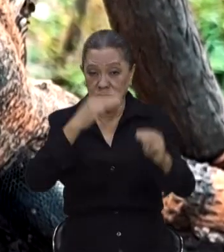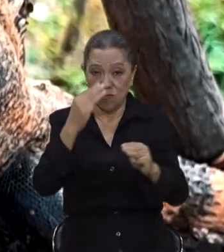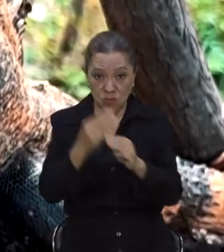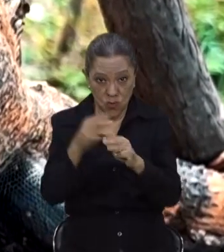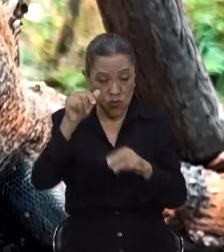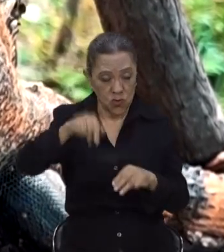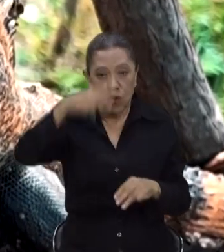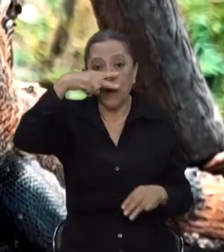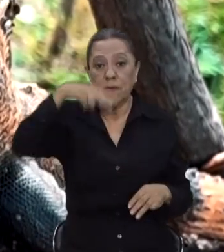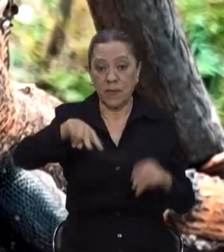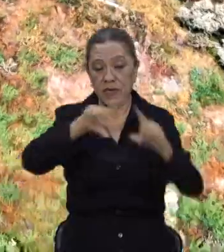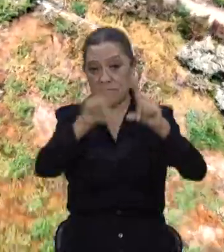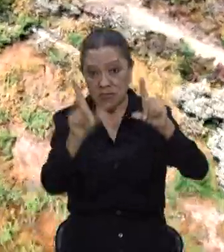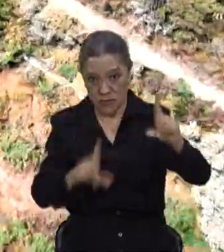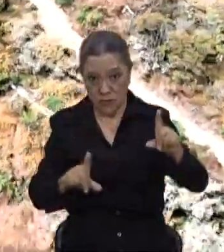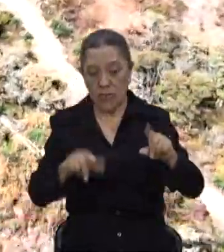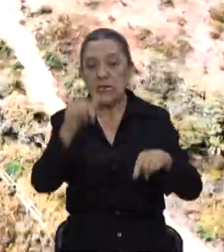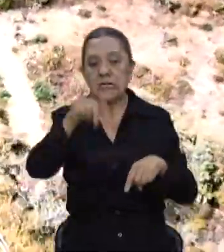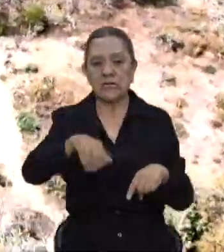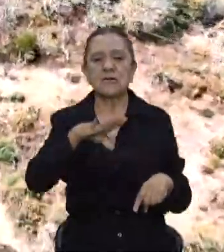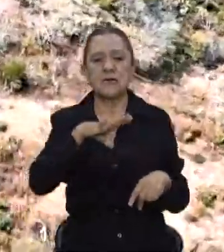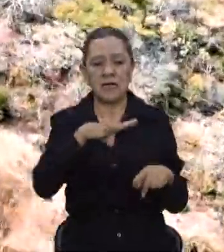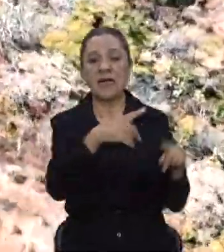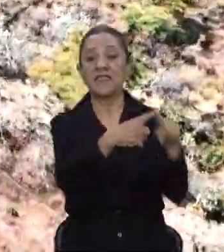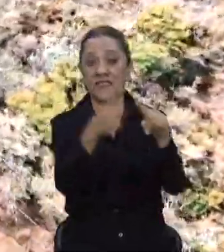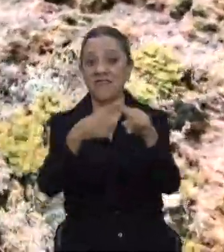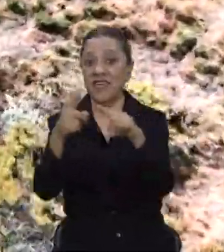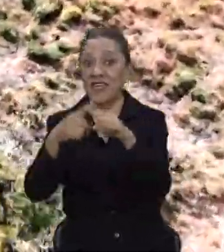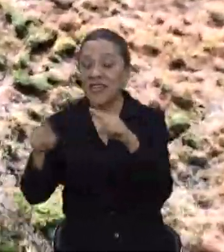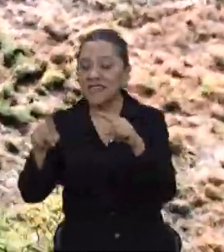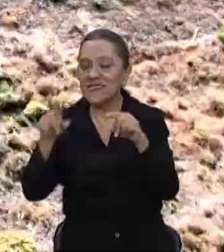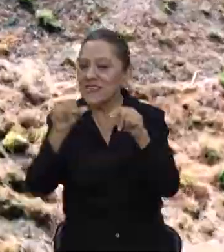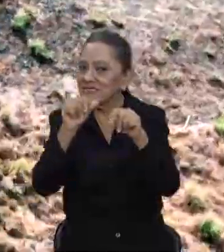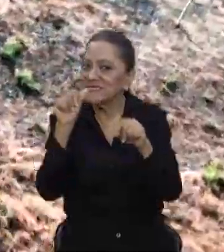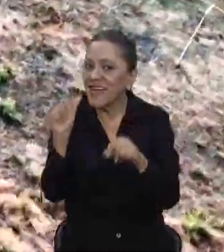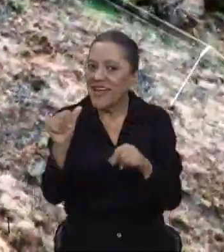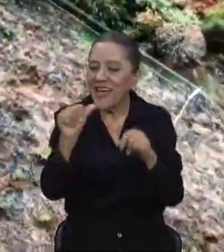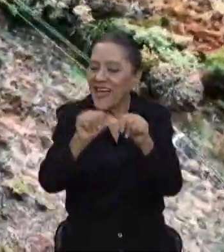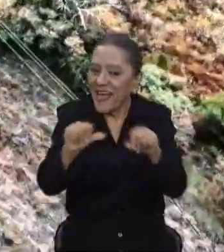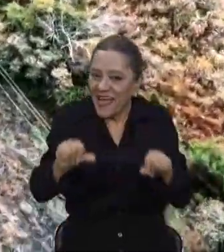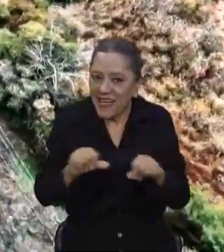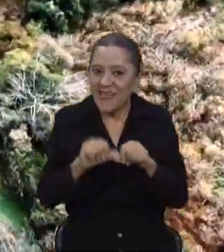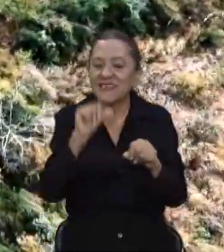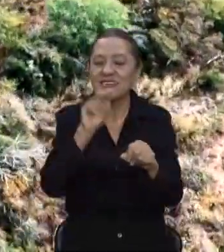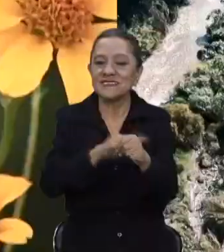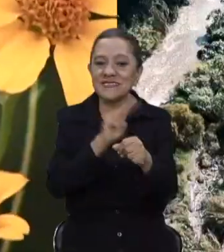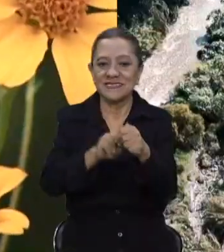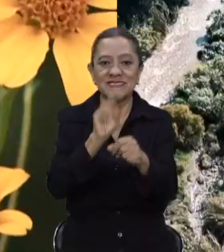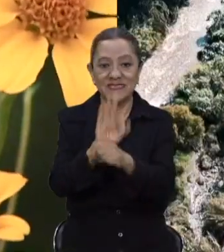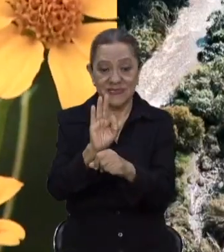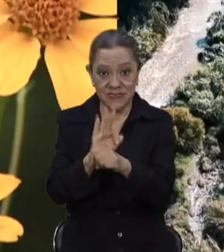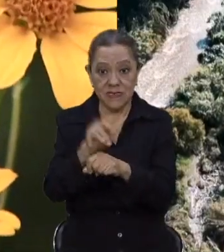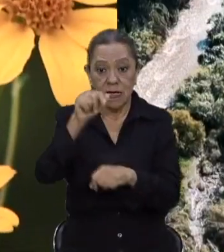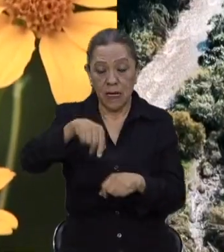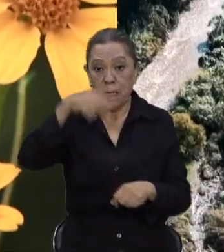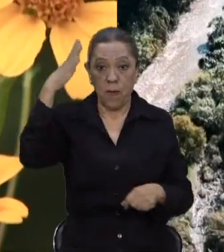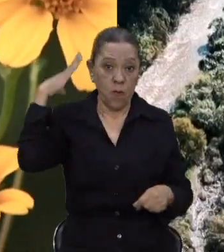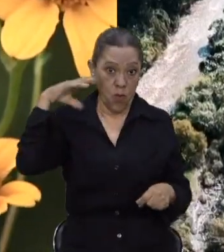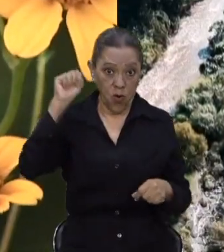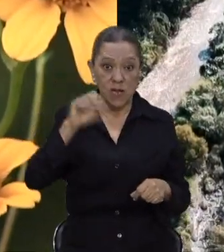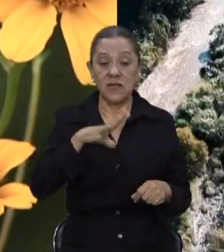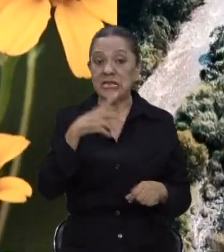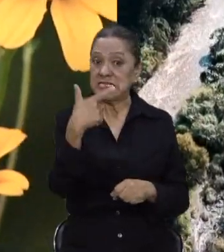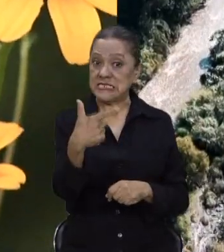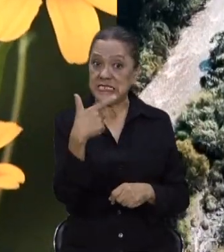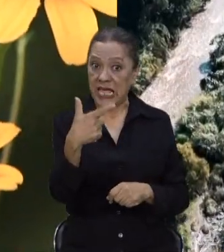patrimonio nacional. Si bien en México podemos encontrar diversos tipos de áreas naturales protegidas, en Morelos contamos